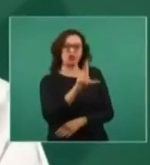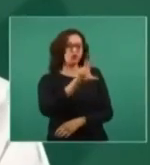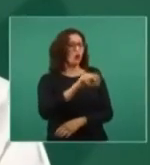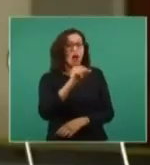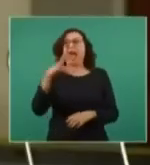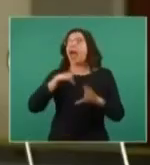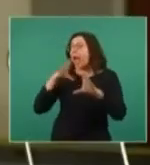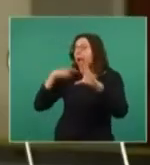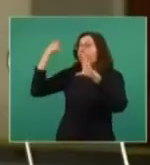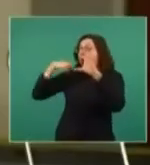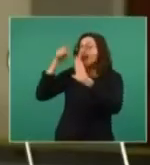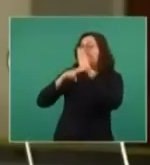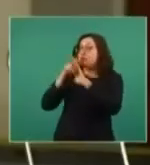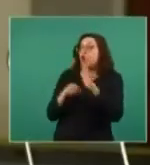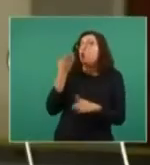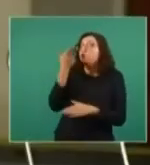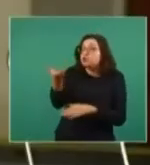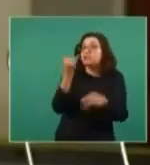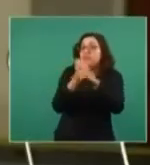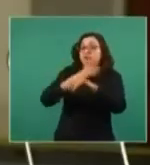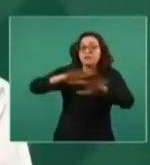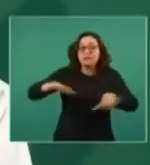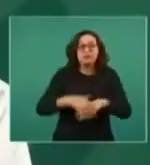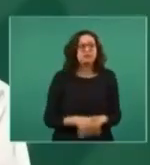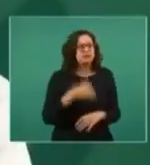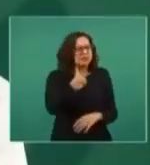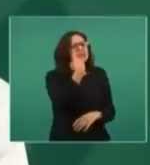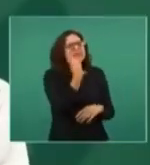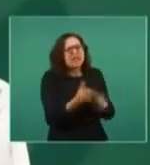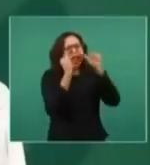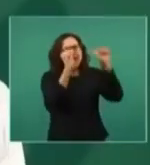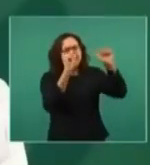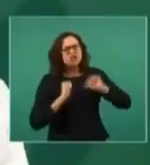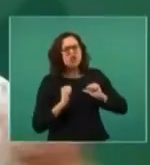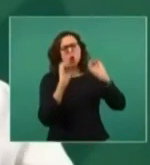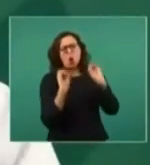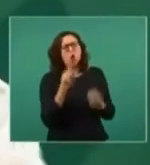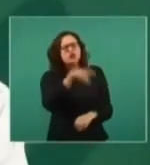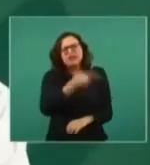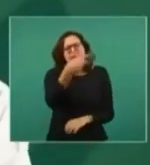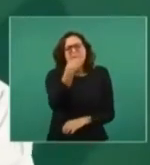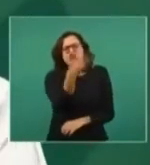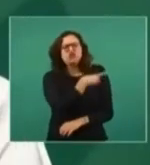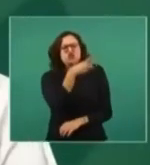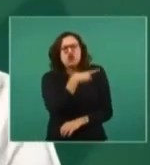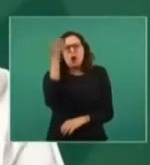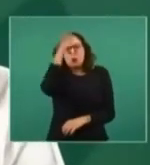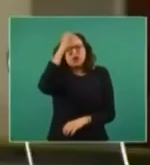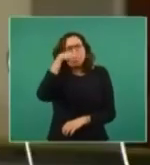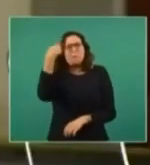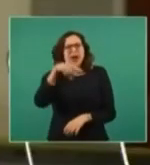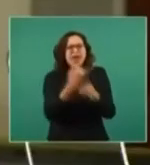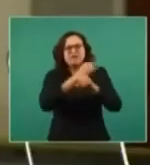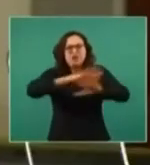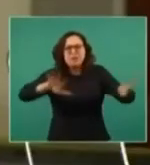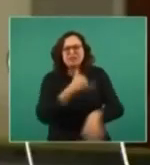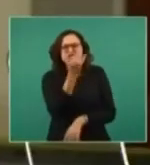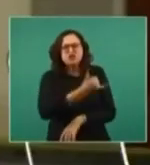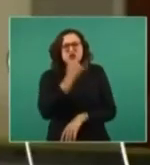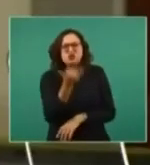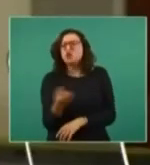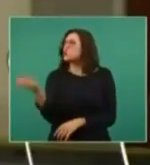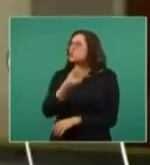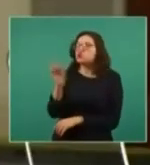presentó. Hay un video que está usted presentando esos datos. ¿Quiere escuchar o quiere seguir planteando su postura para desinformar? No, no, no, no,